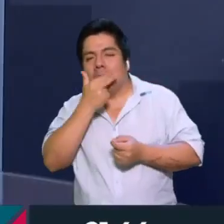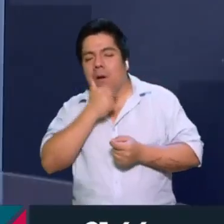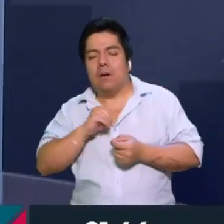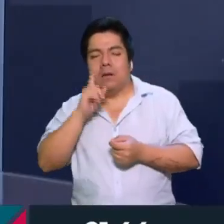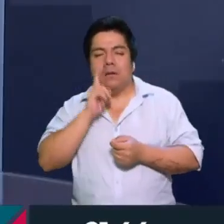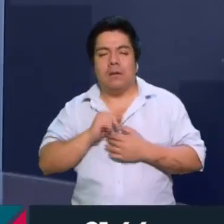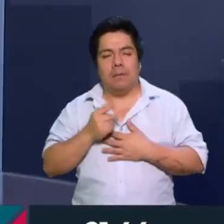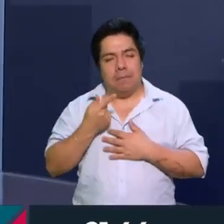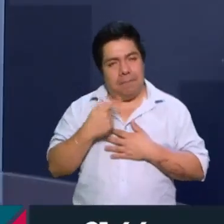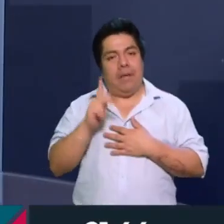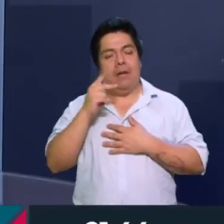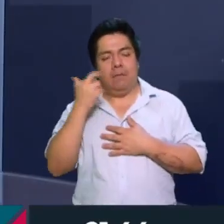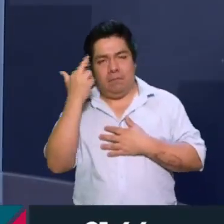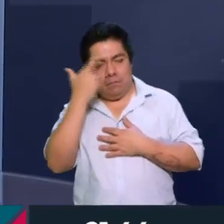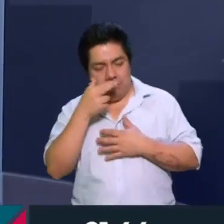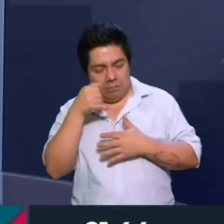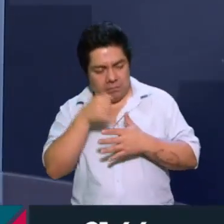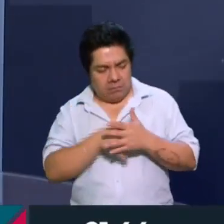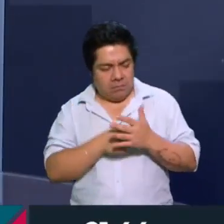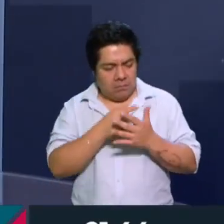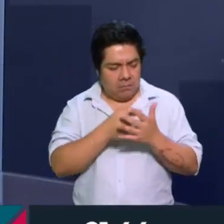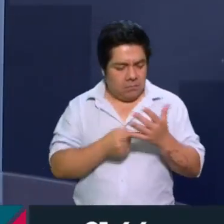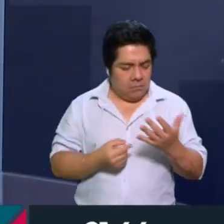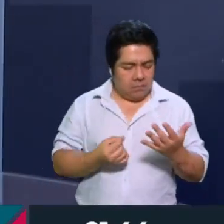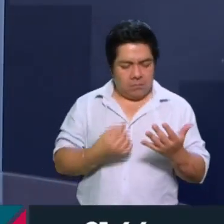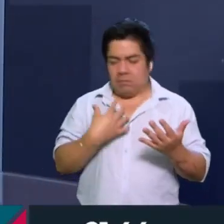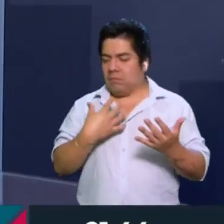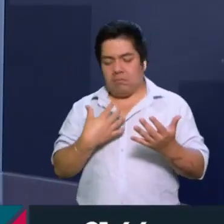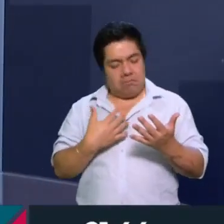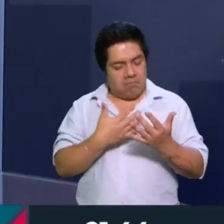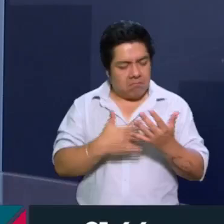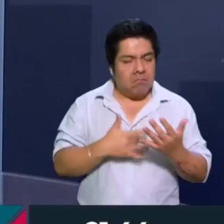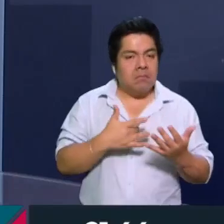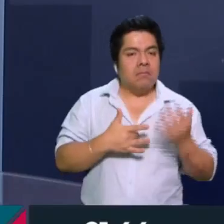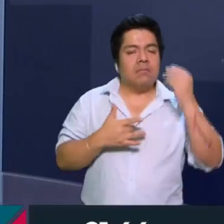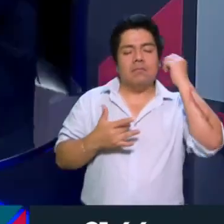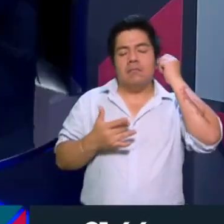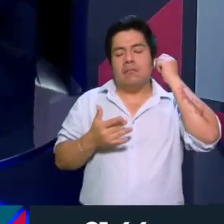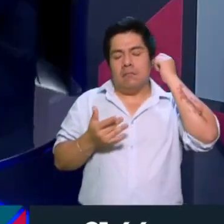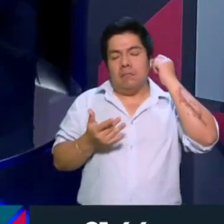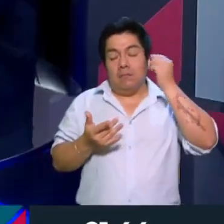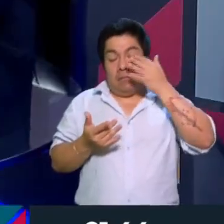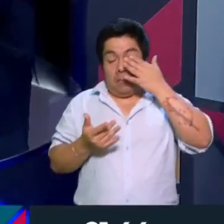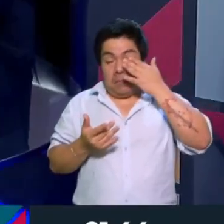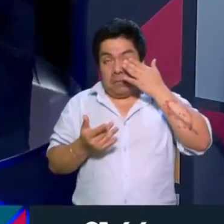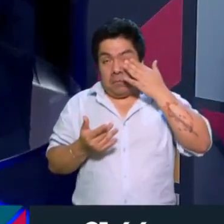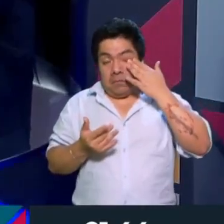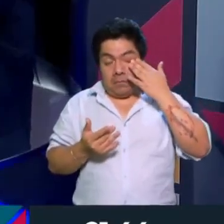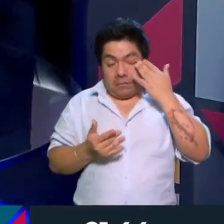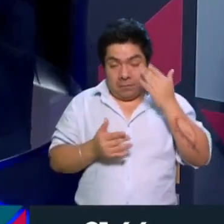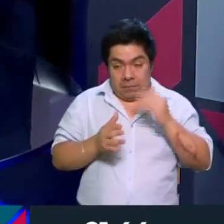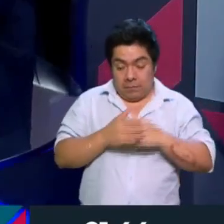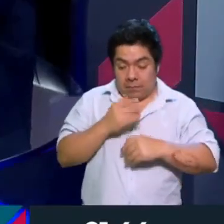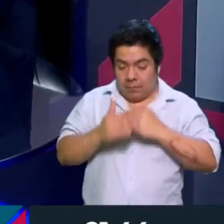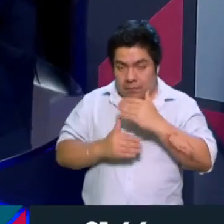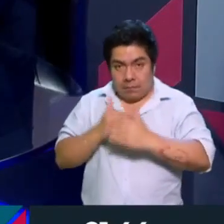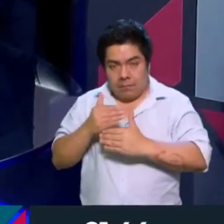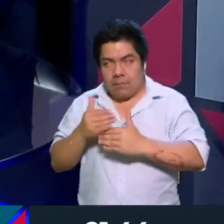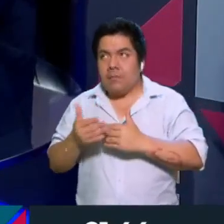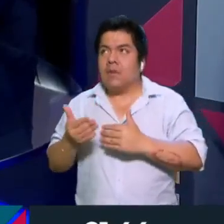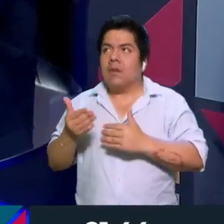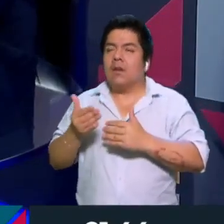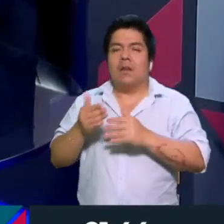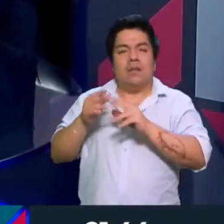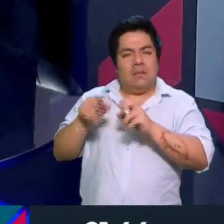analiza a profundidad qué es lo que le está llegando a estas, a estos niños. Sobre el proceso que nos comentaba, que se